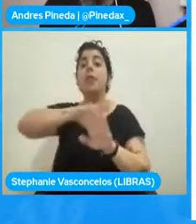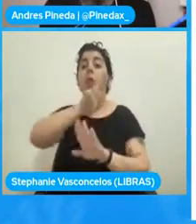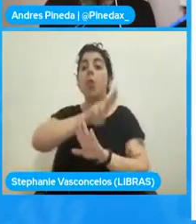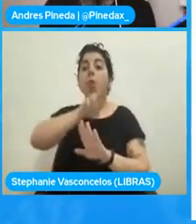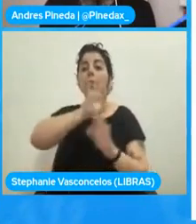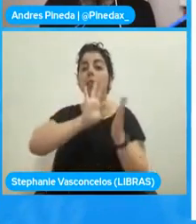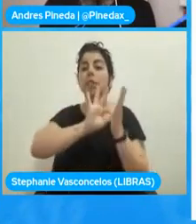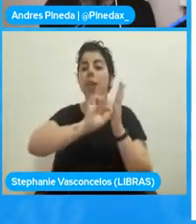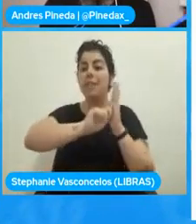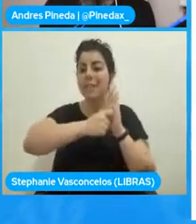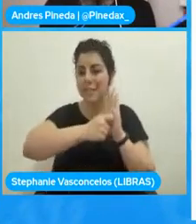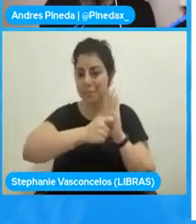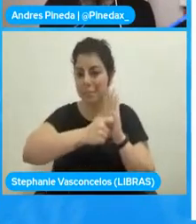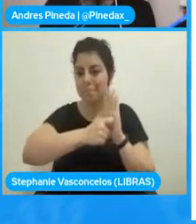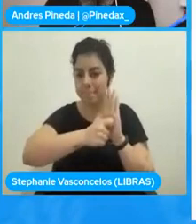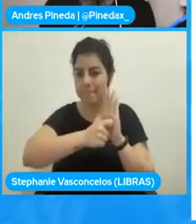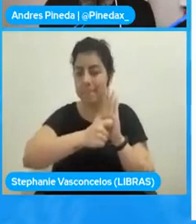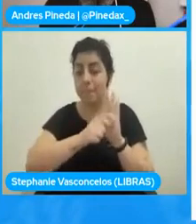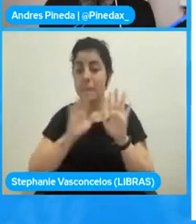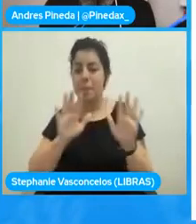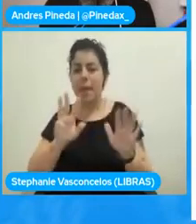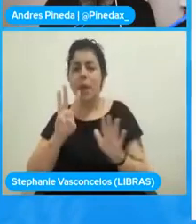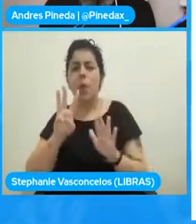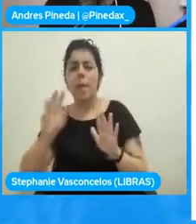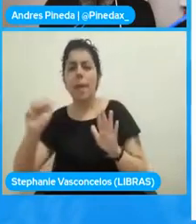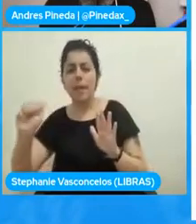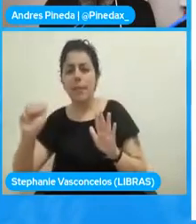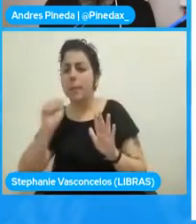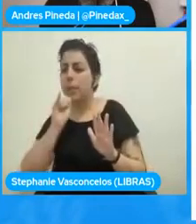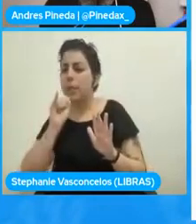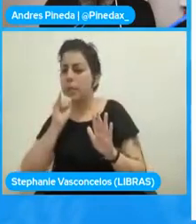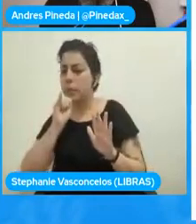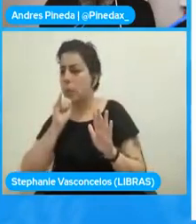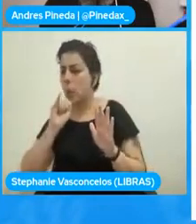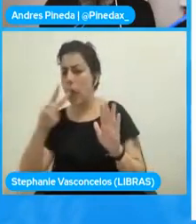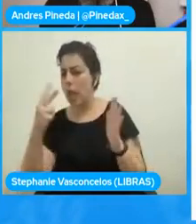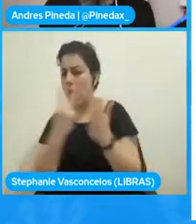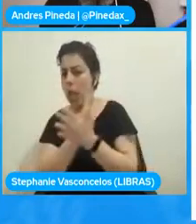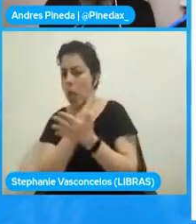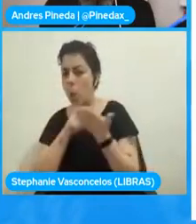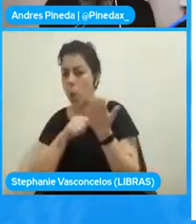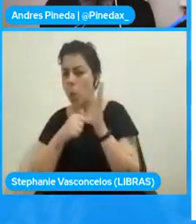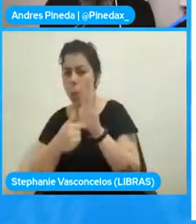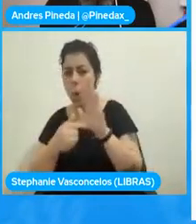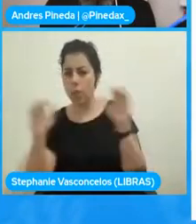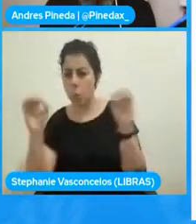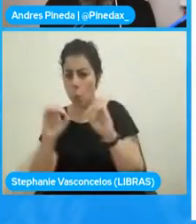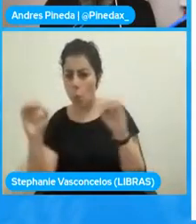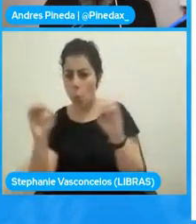WebAssembly, estos errores no se quedan en console.